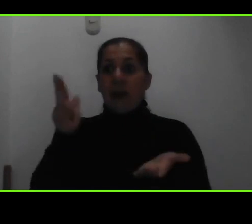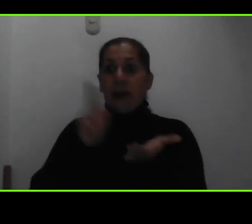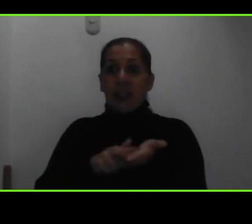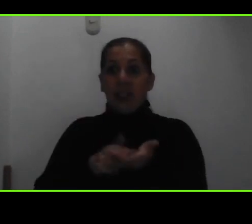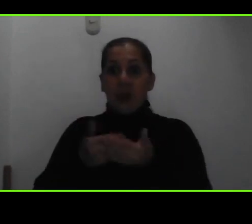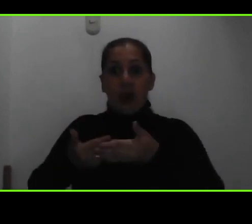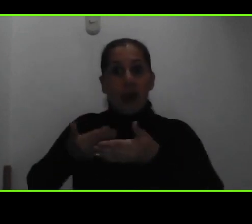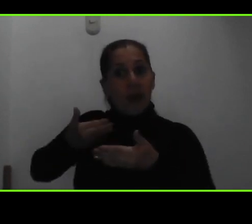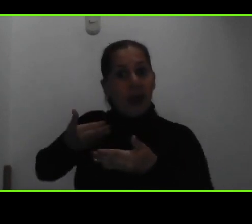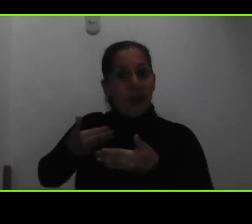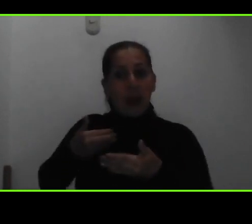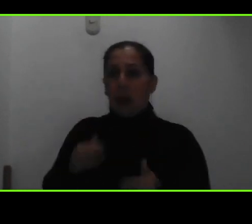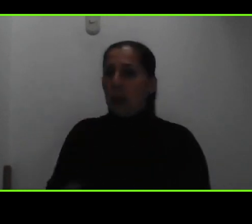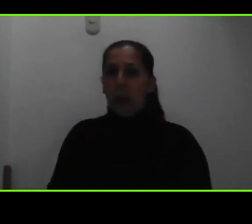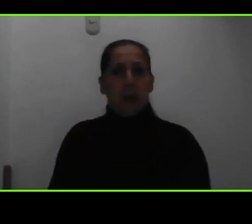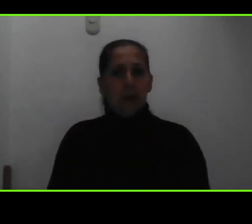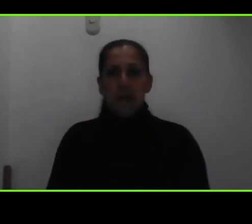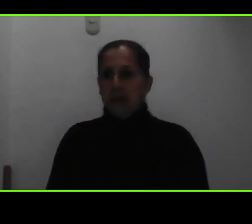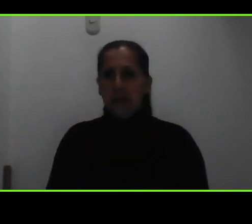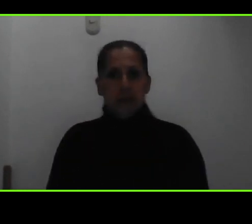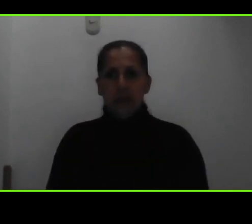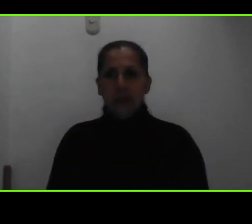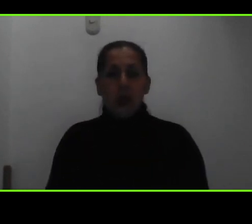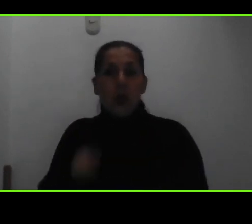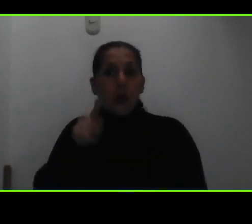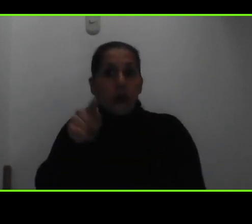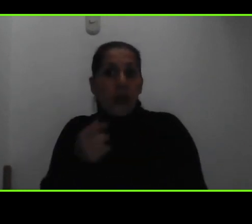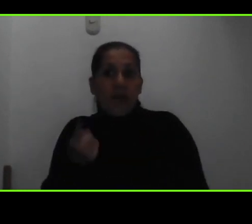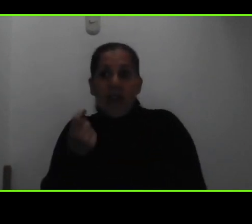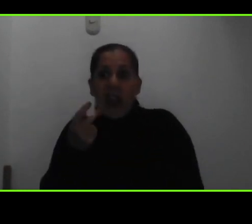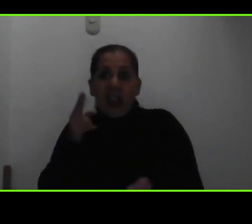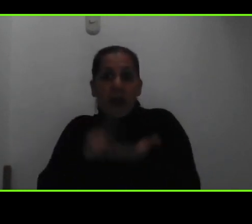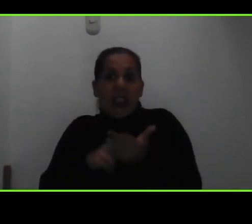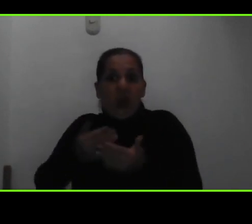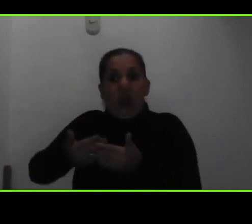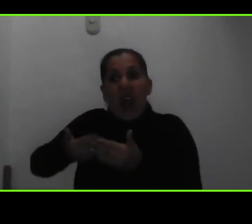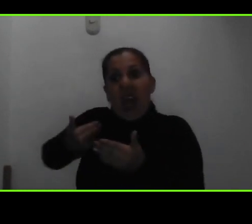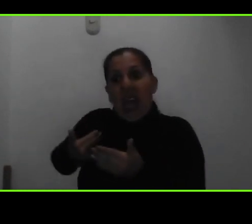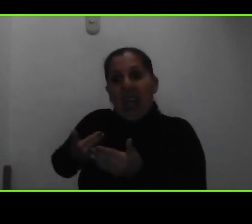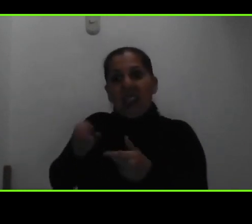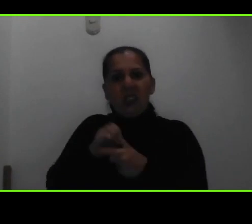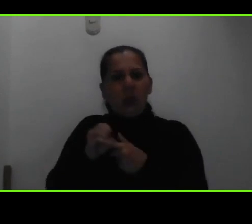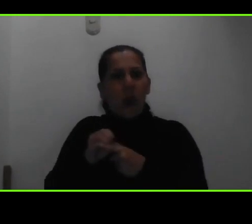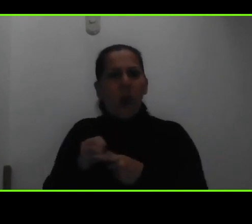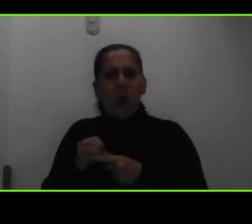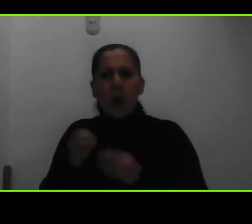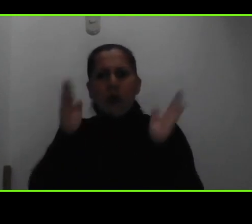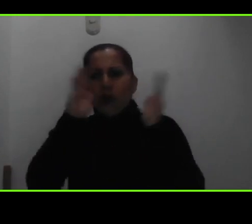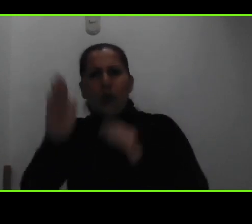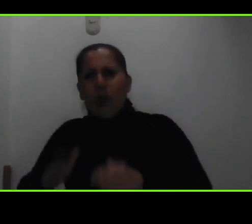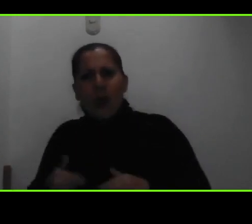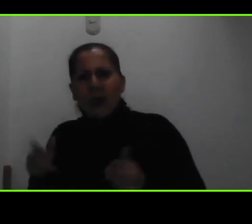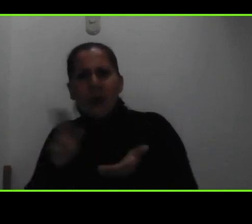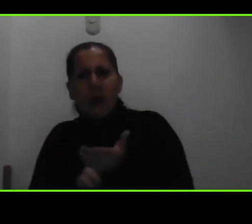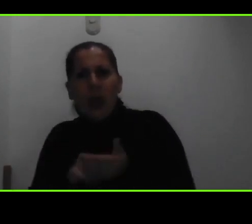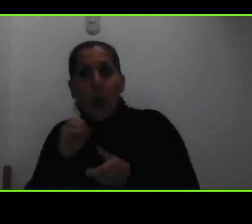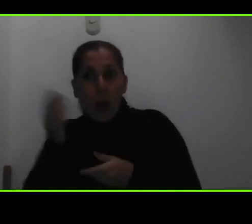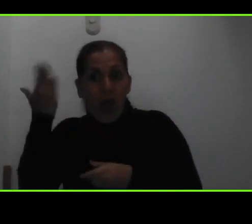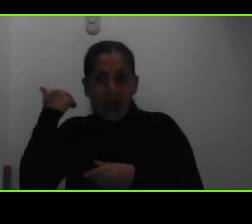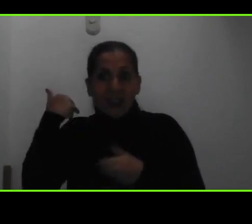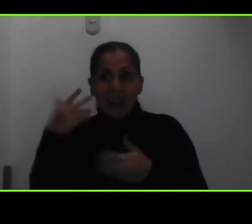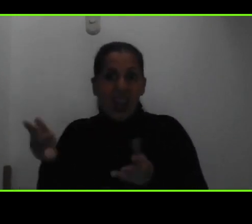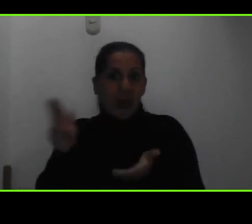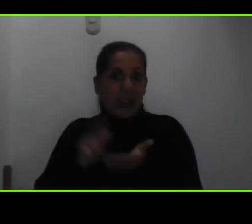si usted nunca ha matriculado en la UNED o anteriormente no estuvo matriculado no es un requisito entonces